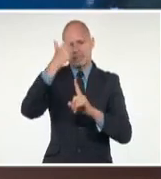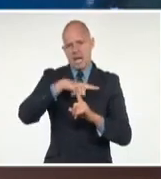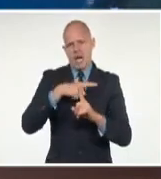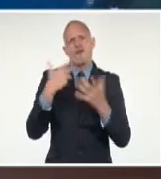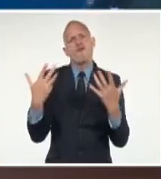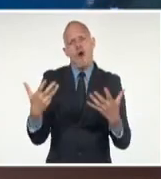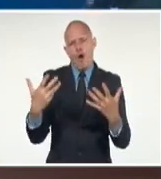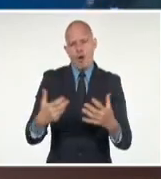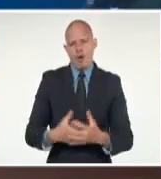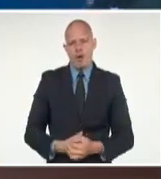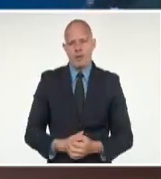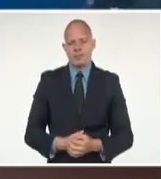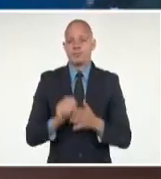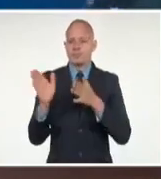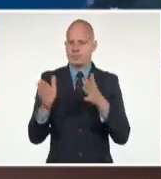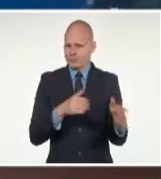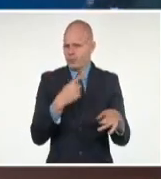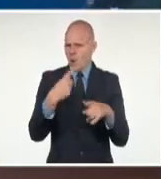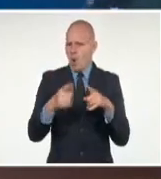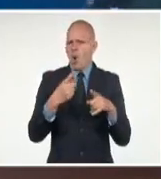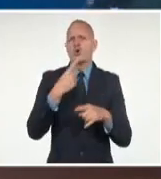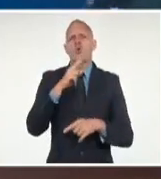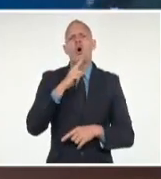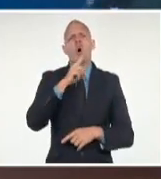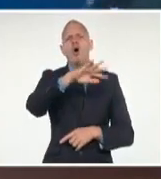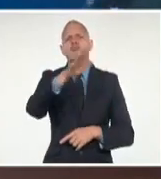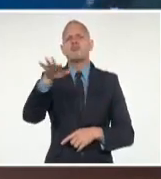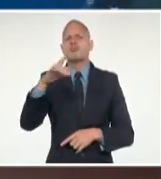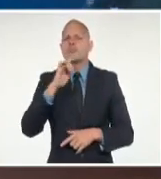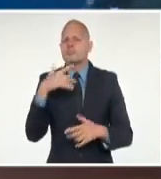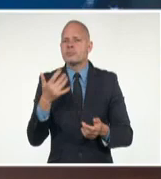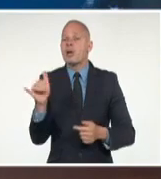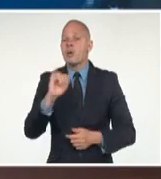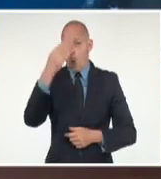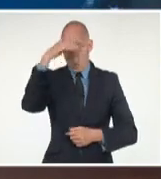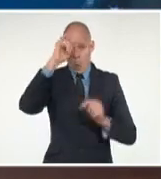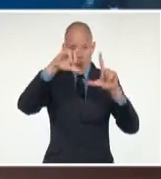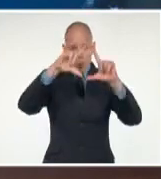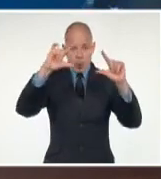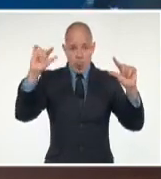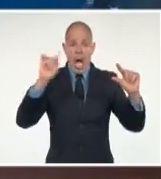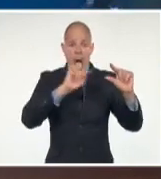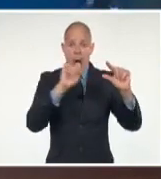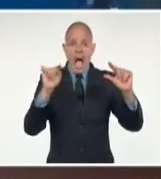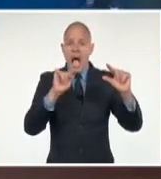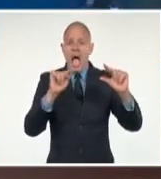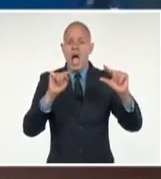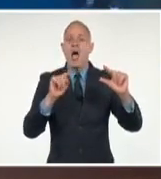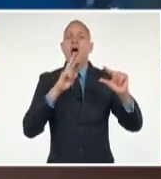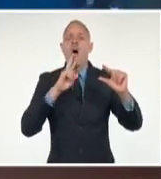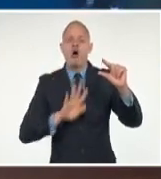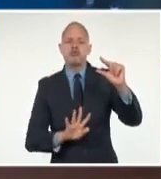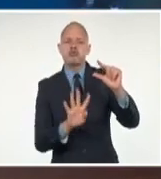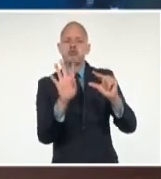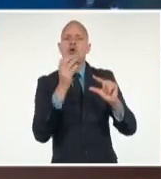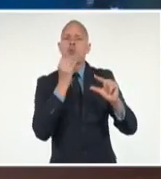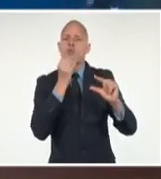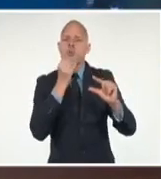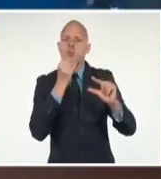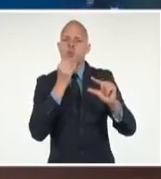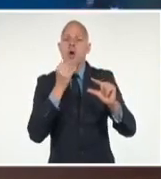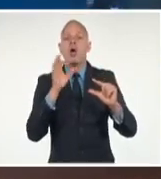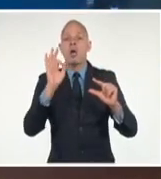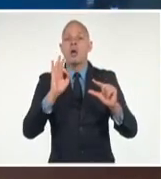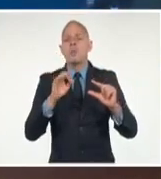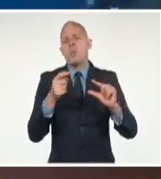que se van a mantener en el litoral sur. Con inundaciones costeras ligeras. Desde el sur de